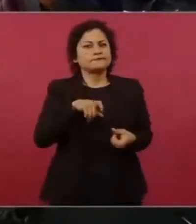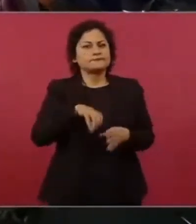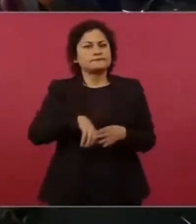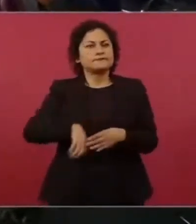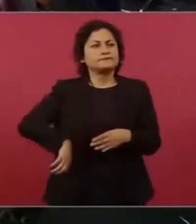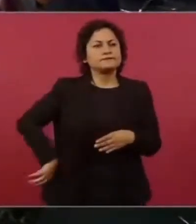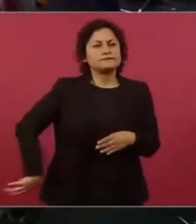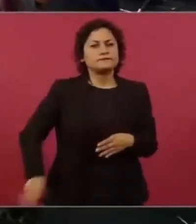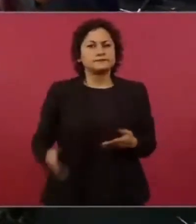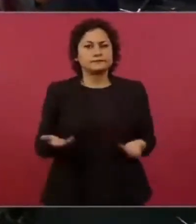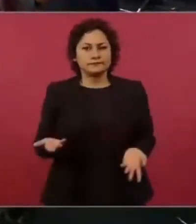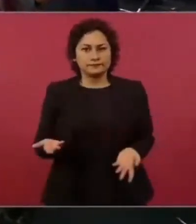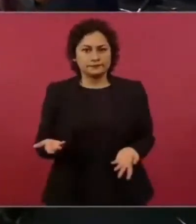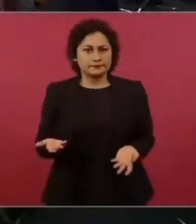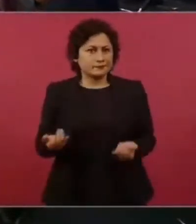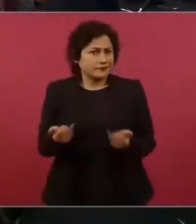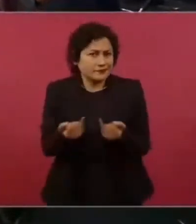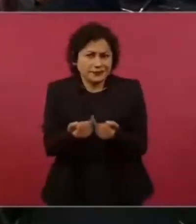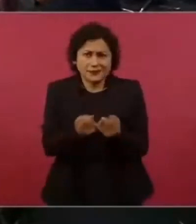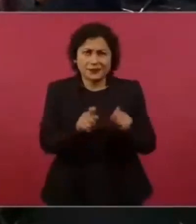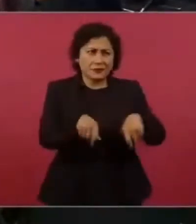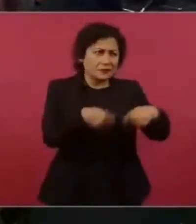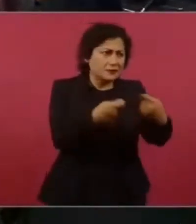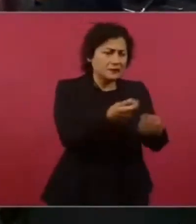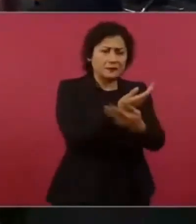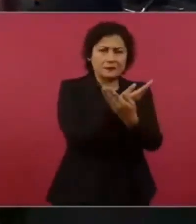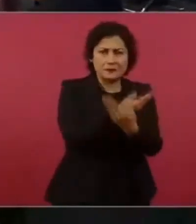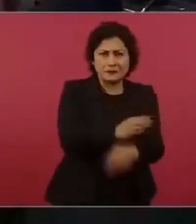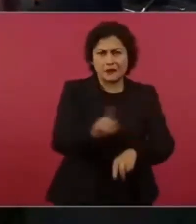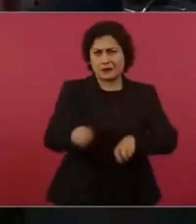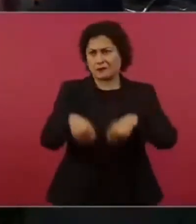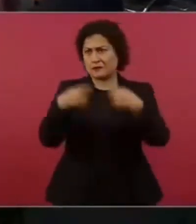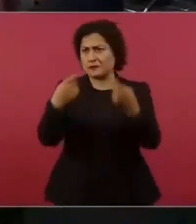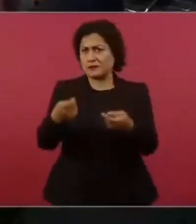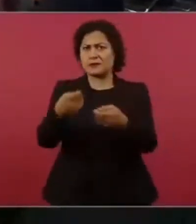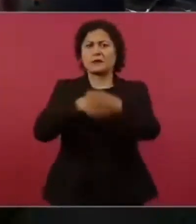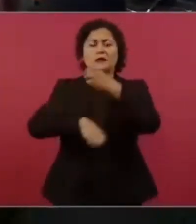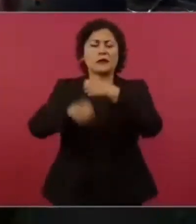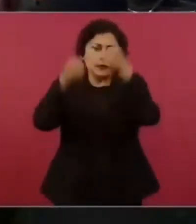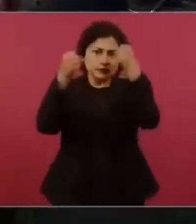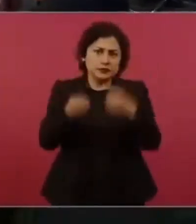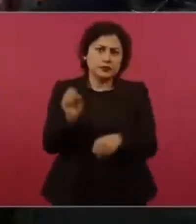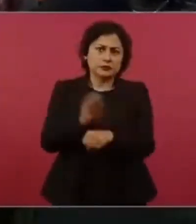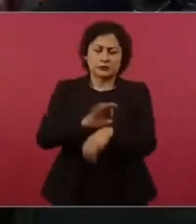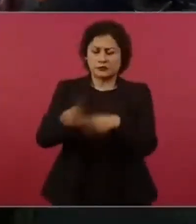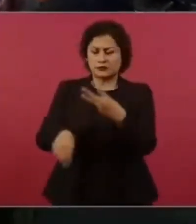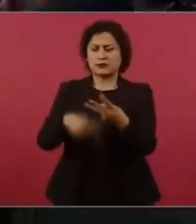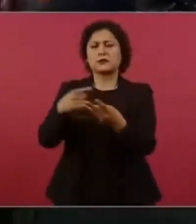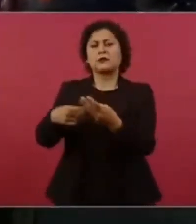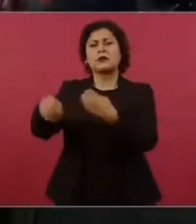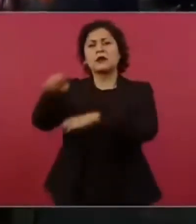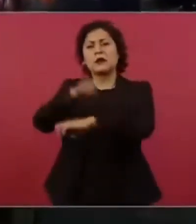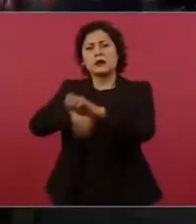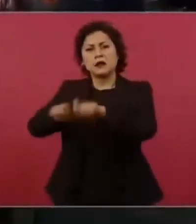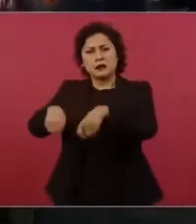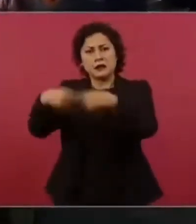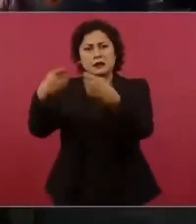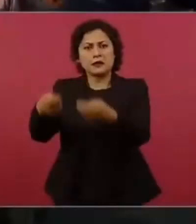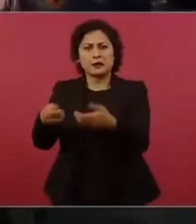Entregaron los bancos, las aseguradoras, las empresas, puertas,